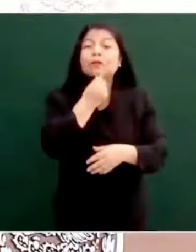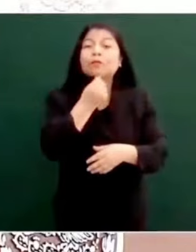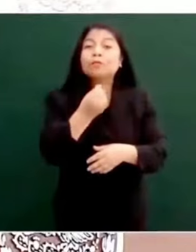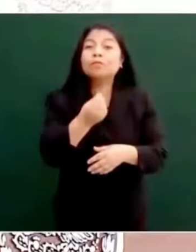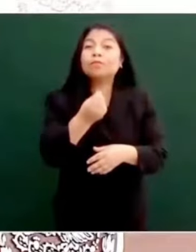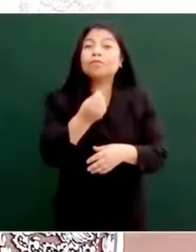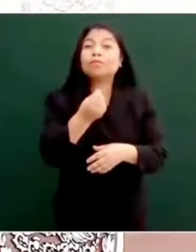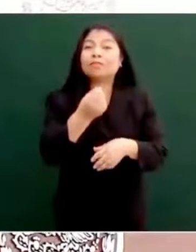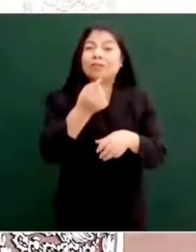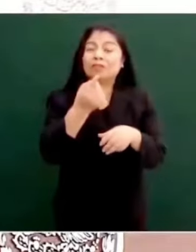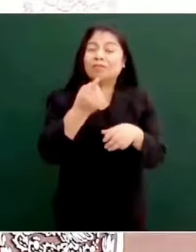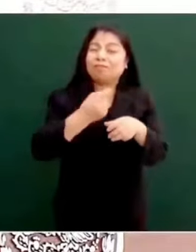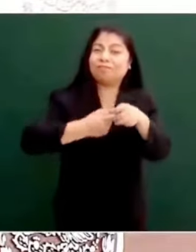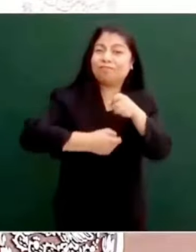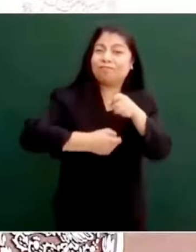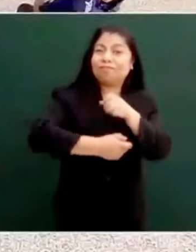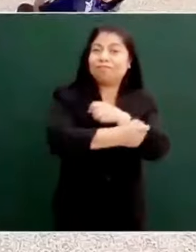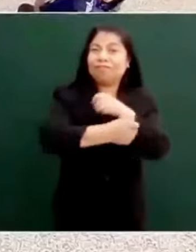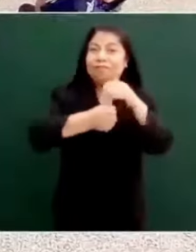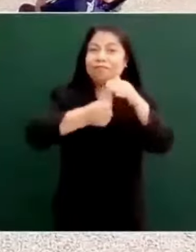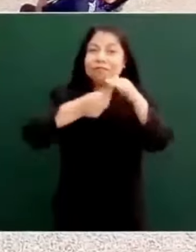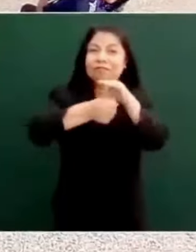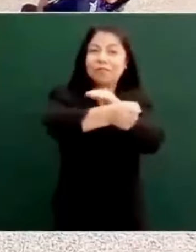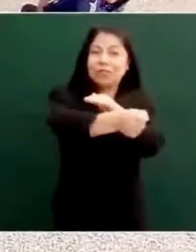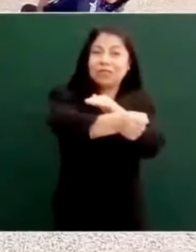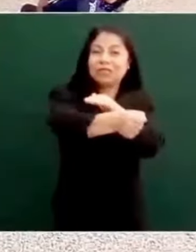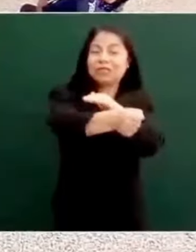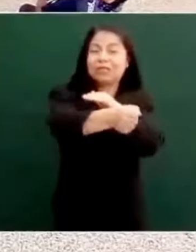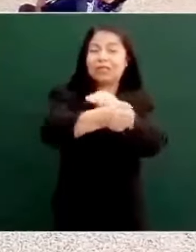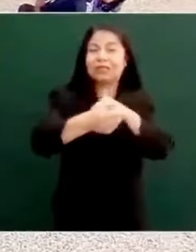corrupto, no lo metan,